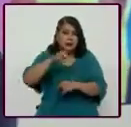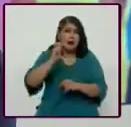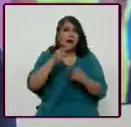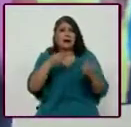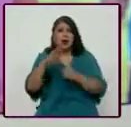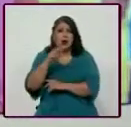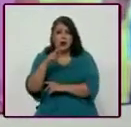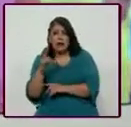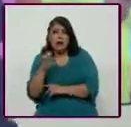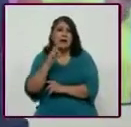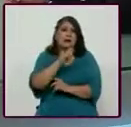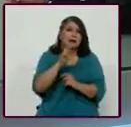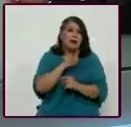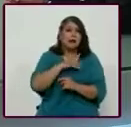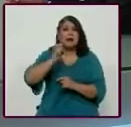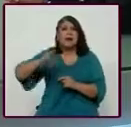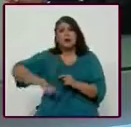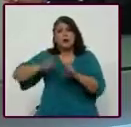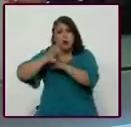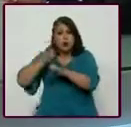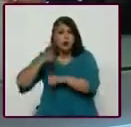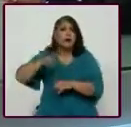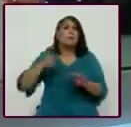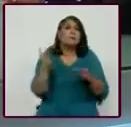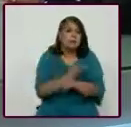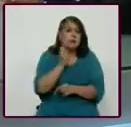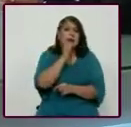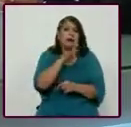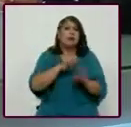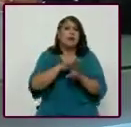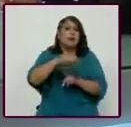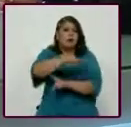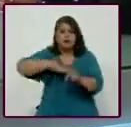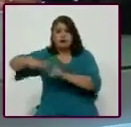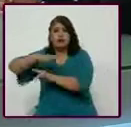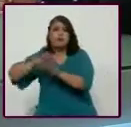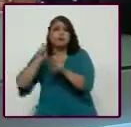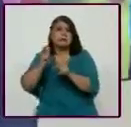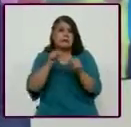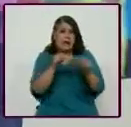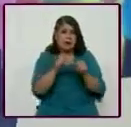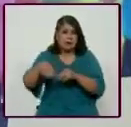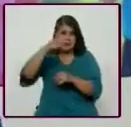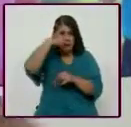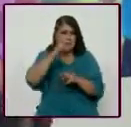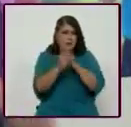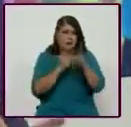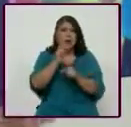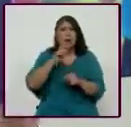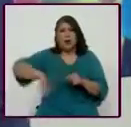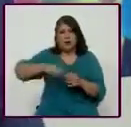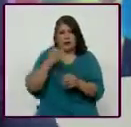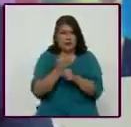no se entienden. ¿Qué pasa con los gobiernos estatales, las áreas de deporte, el caso, por ejemplo, ahorita que hablábamos de Nuevo León? A ver,